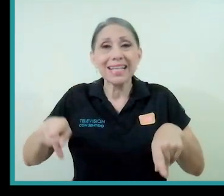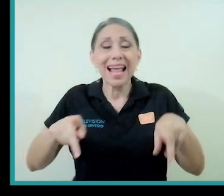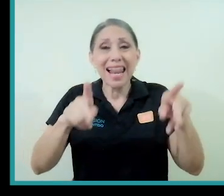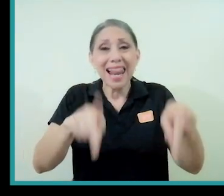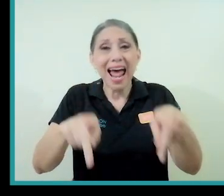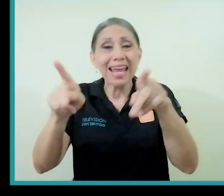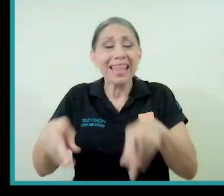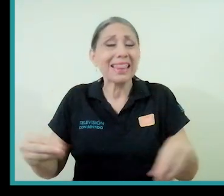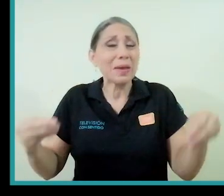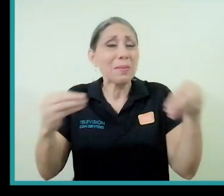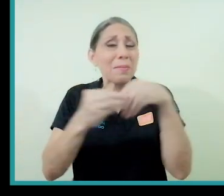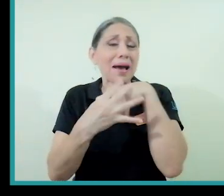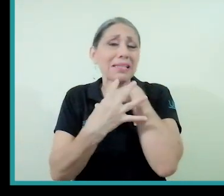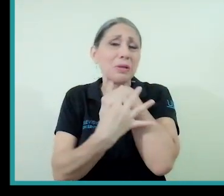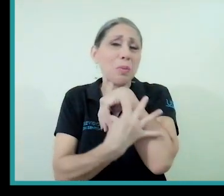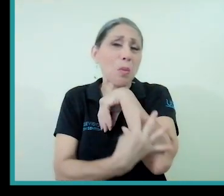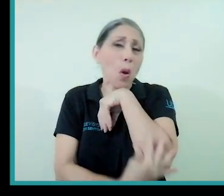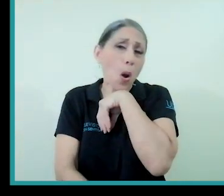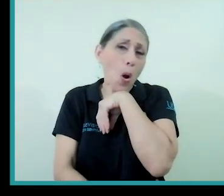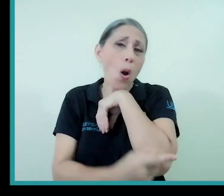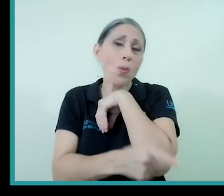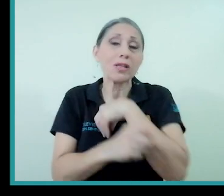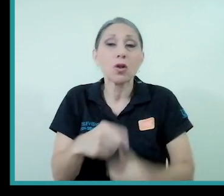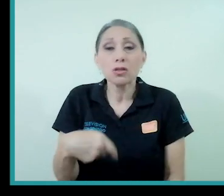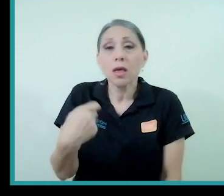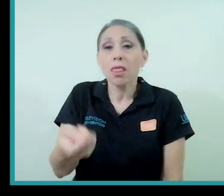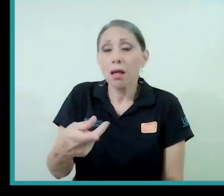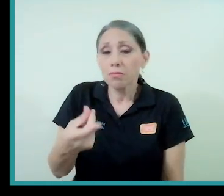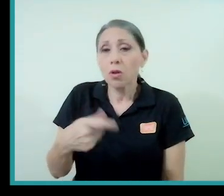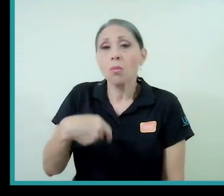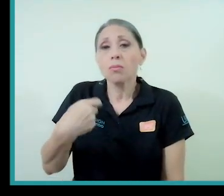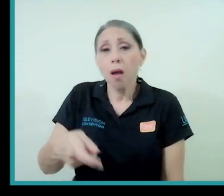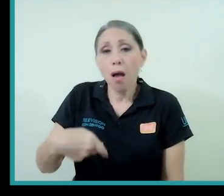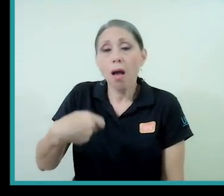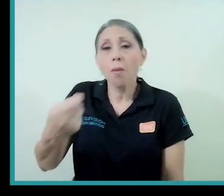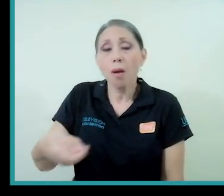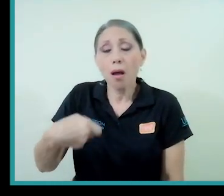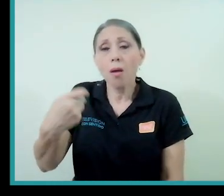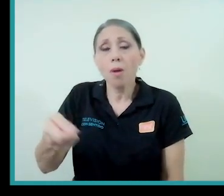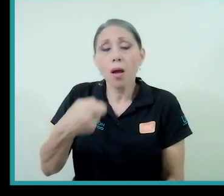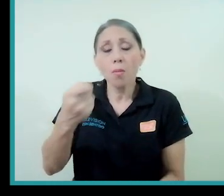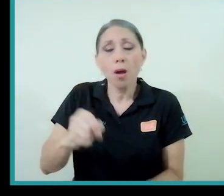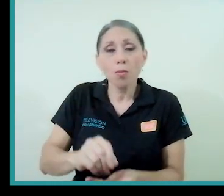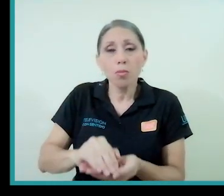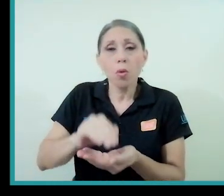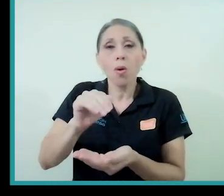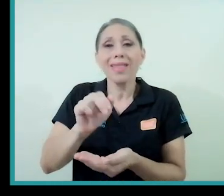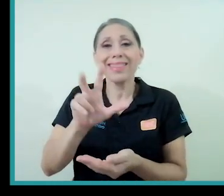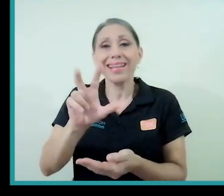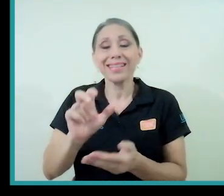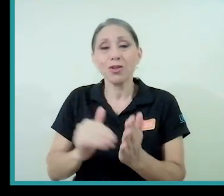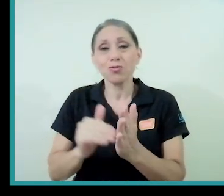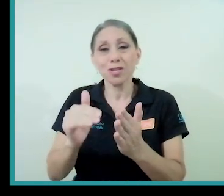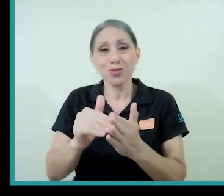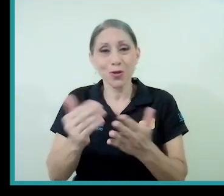empobrecida la que termina aportando esos 300 millones entre muchos y muchas con trabajo